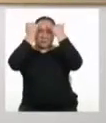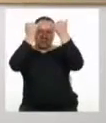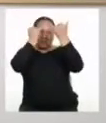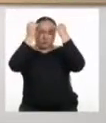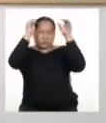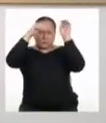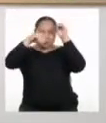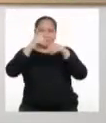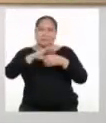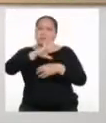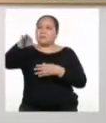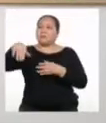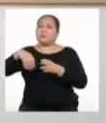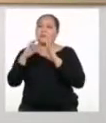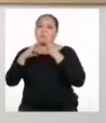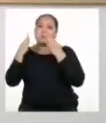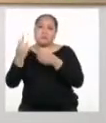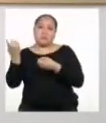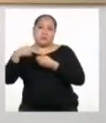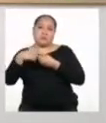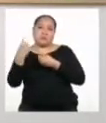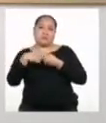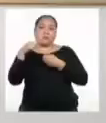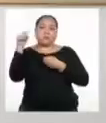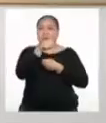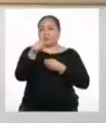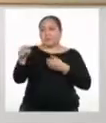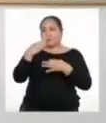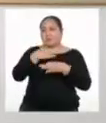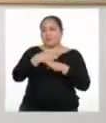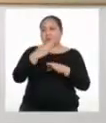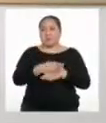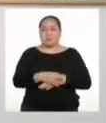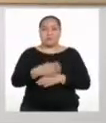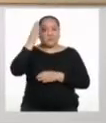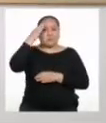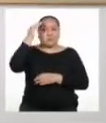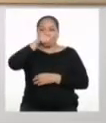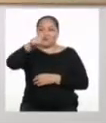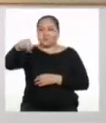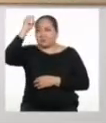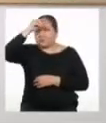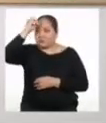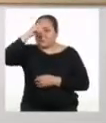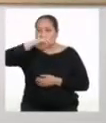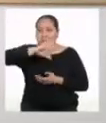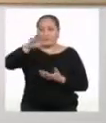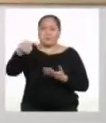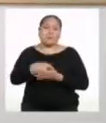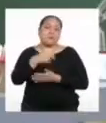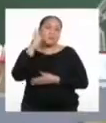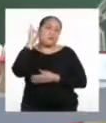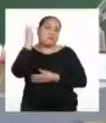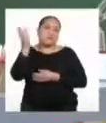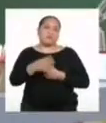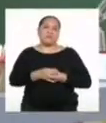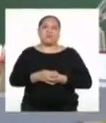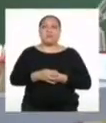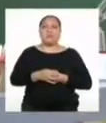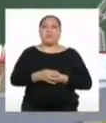pueden participar todos los integrantes de la familia. De esa manera nos aseguramos que la opinión de todas y todos se escuche.